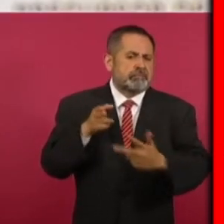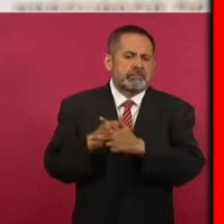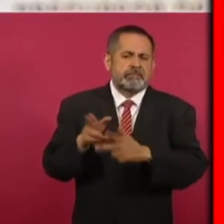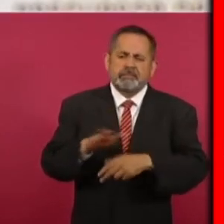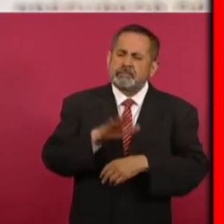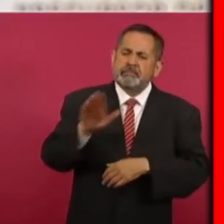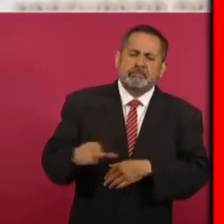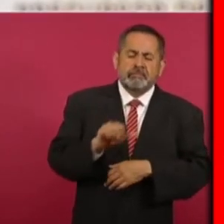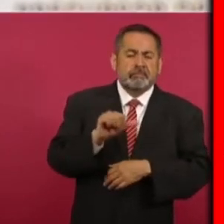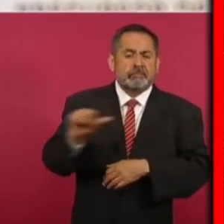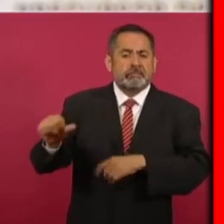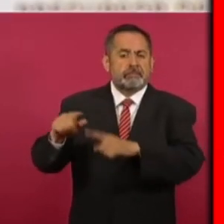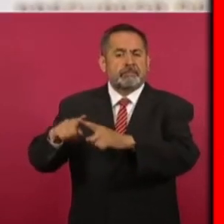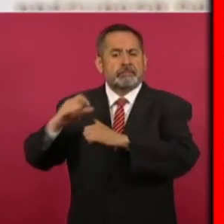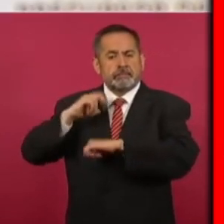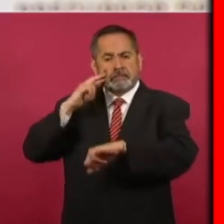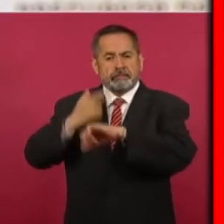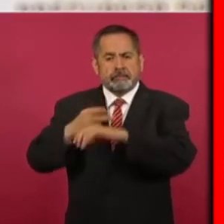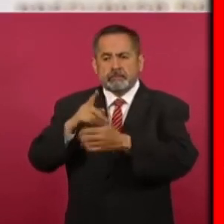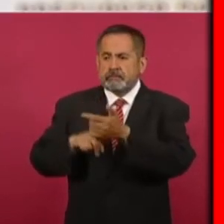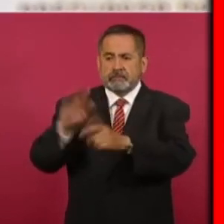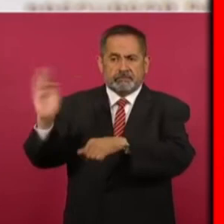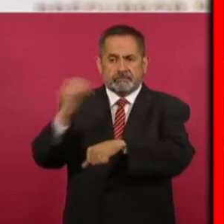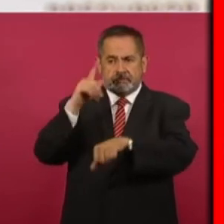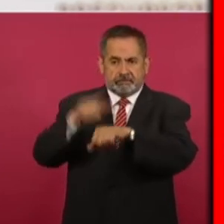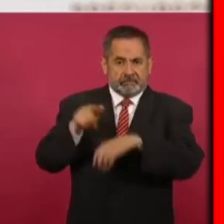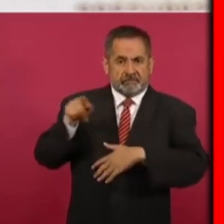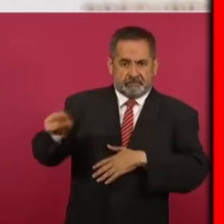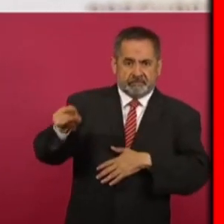encargado de las operaciones federales